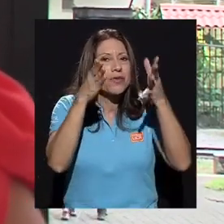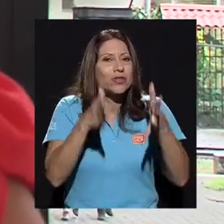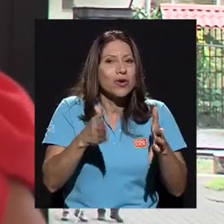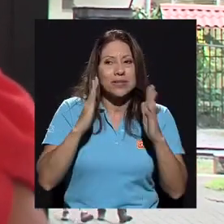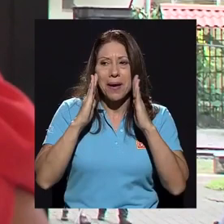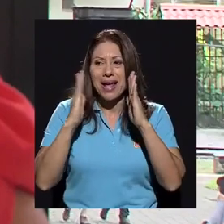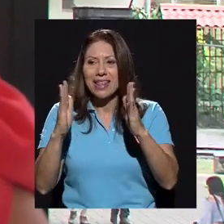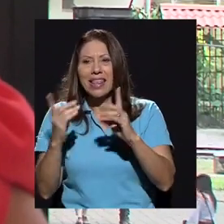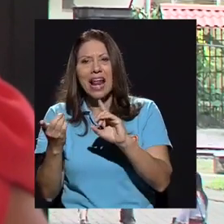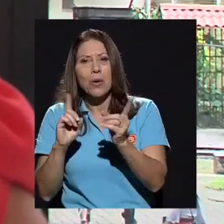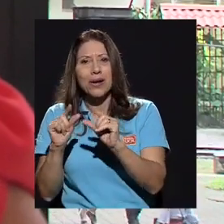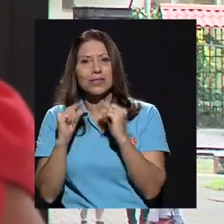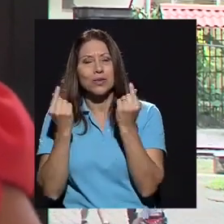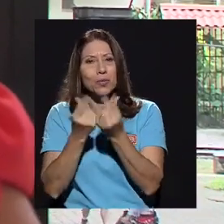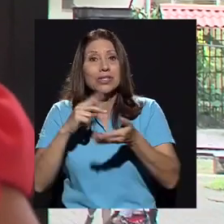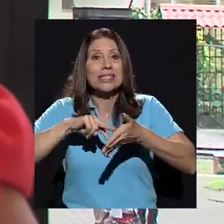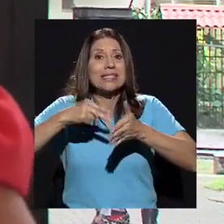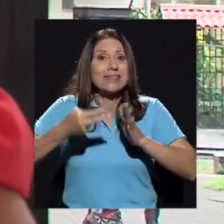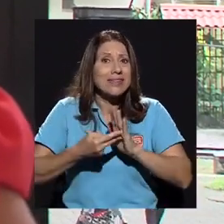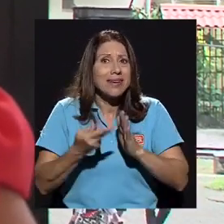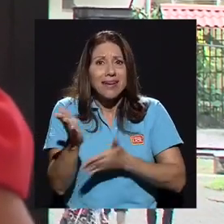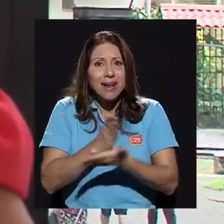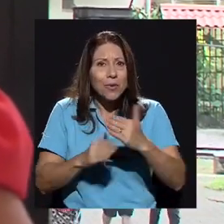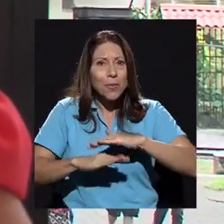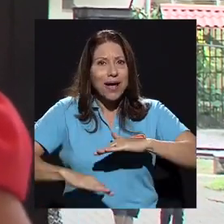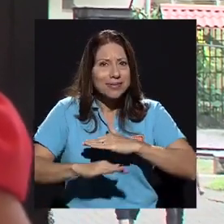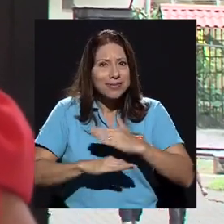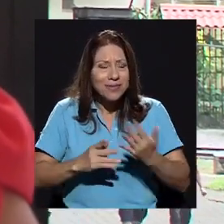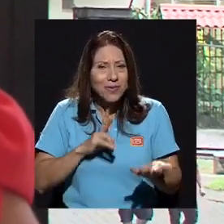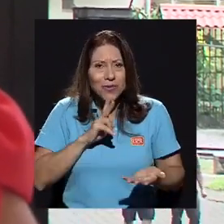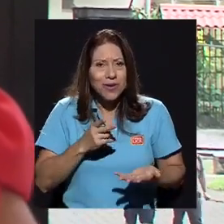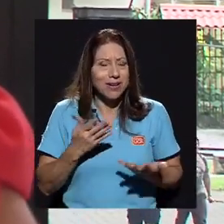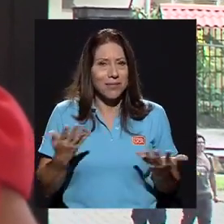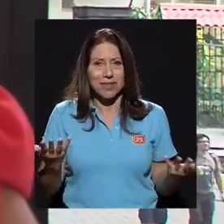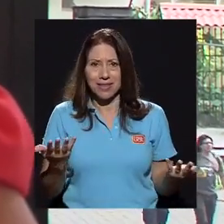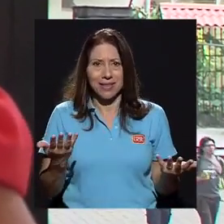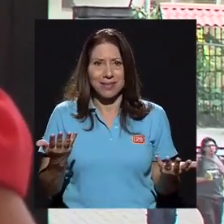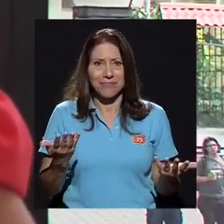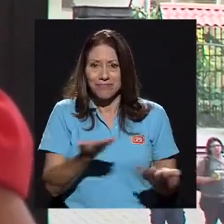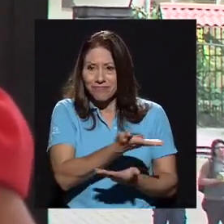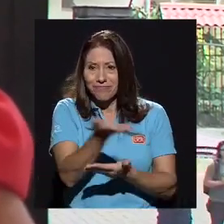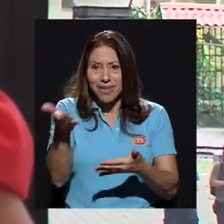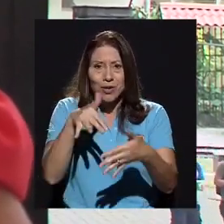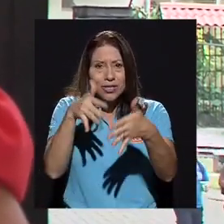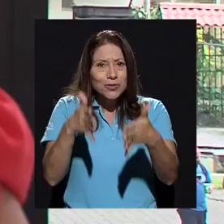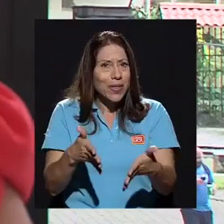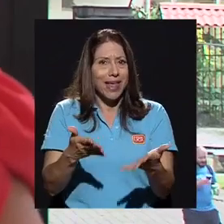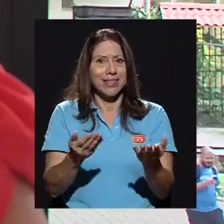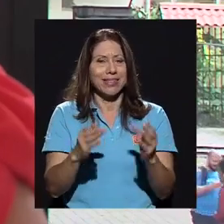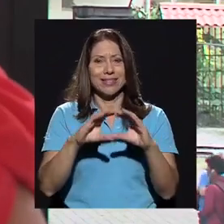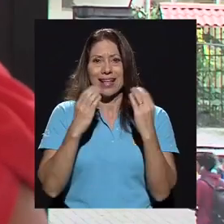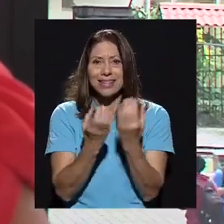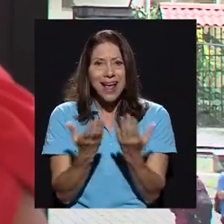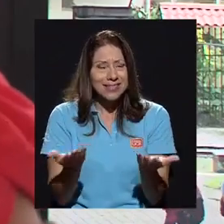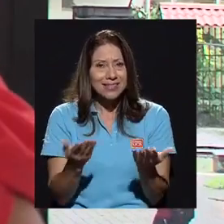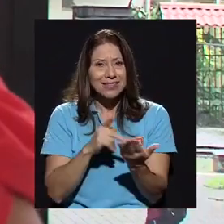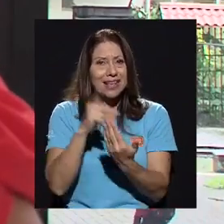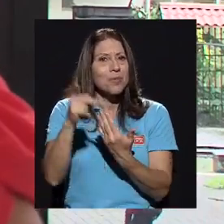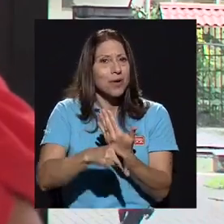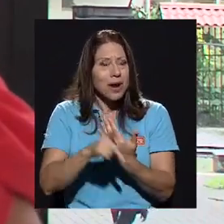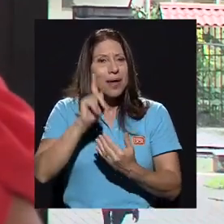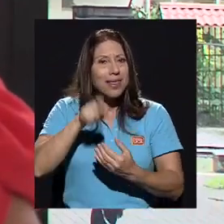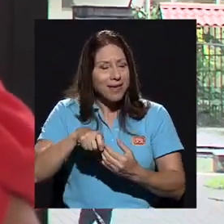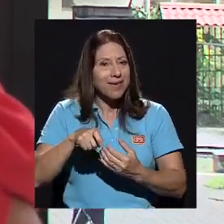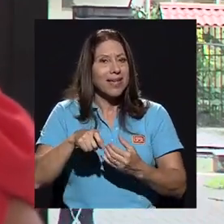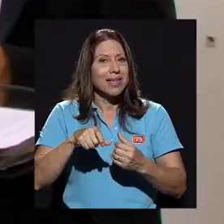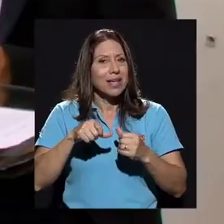a atender a qué grupos, o sea, estamos hablando de una cuestión básica, ¿verdad?, que son realmente los estudiantes y las clases y, bueno, y el programa que